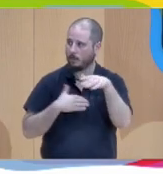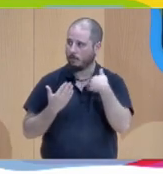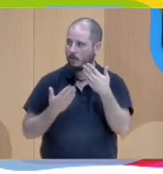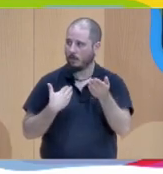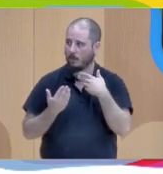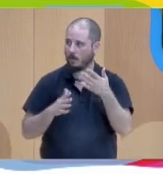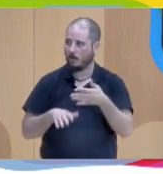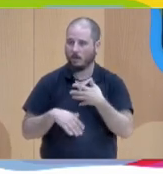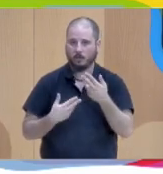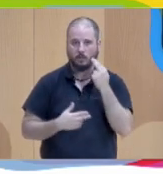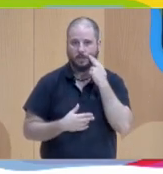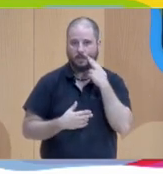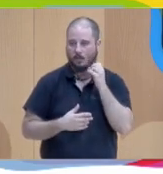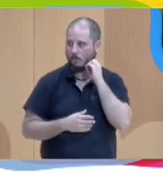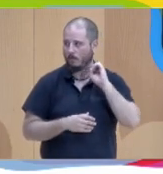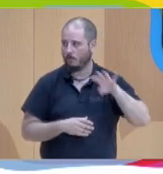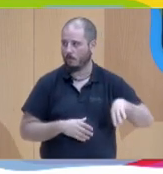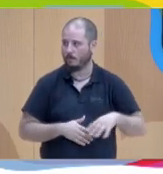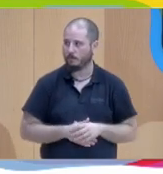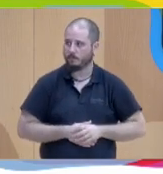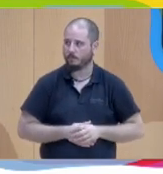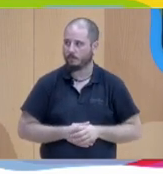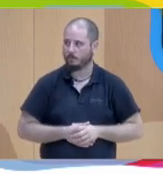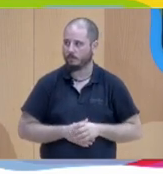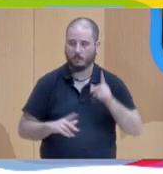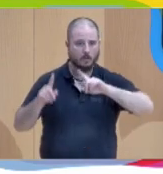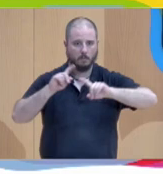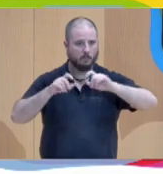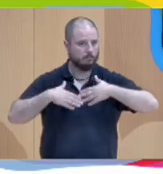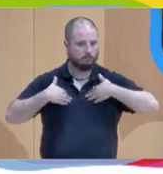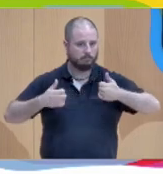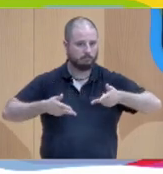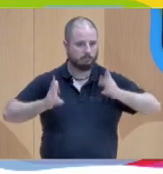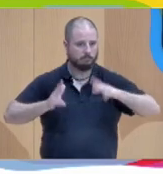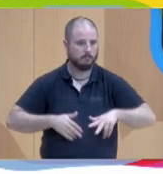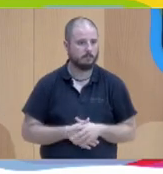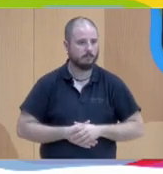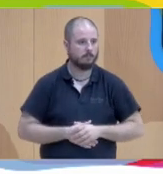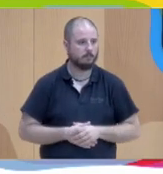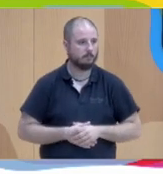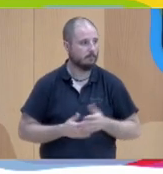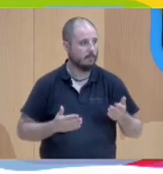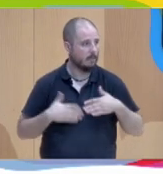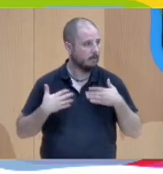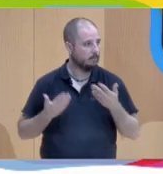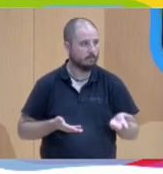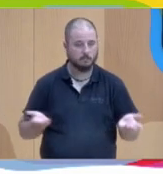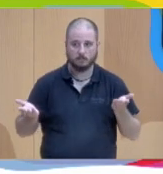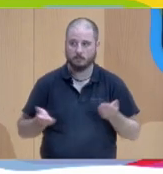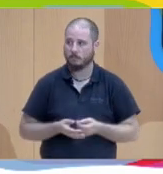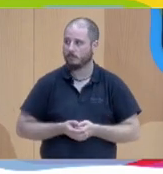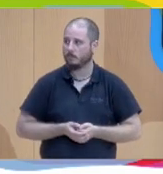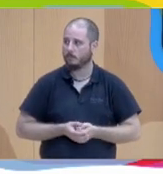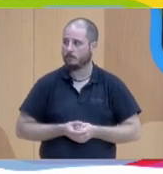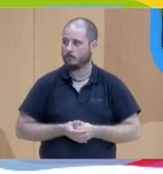la timidez nos la dejamos en casa y podéis preguntar lo que queráis. ¿Vale? ¿Alguien se anima? Papá no